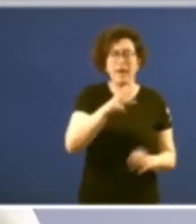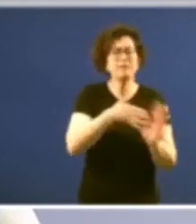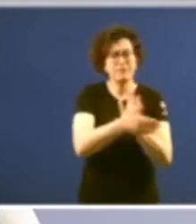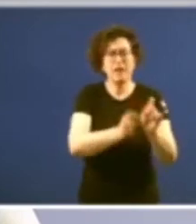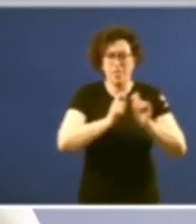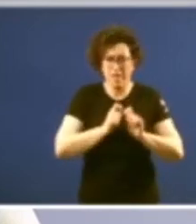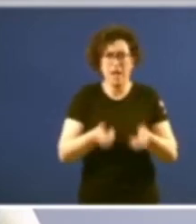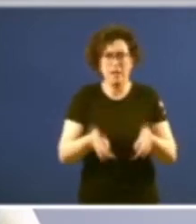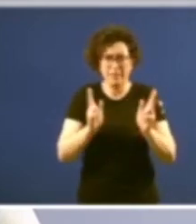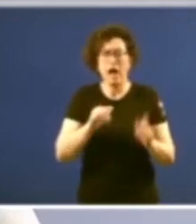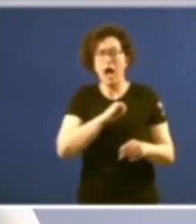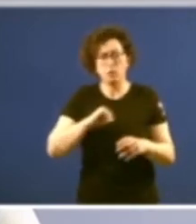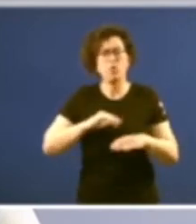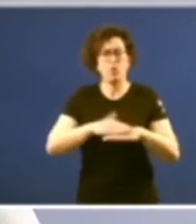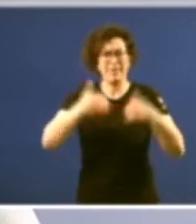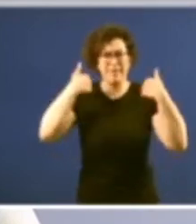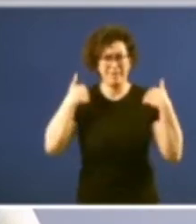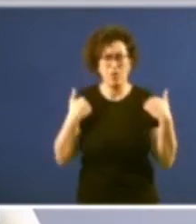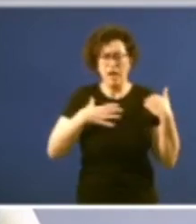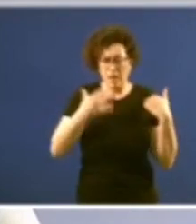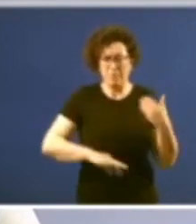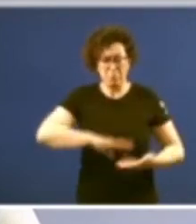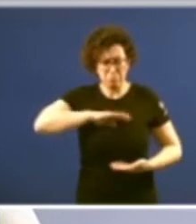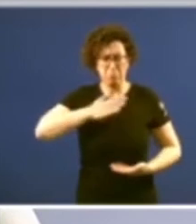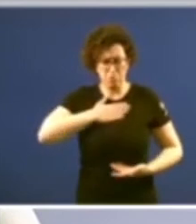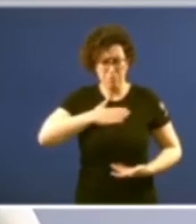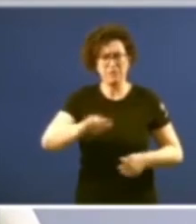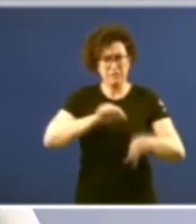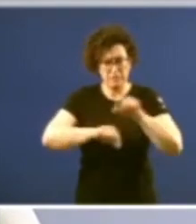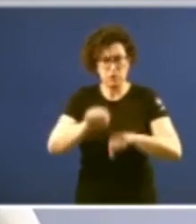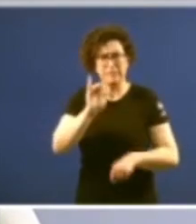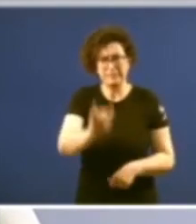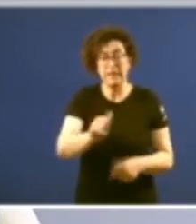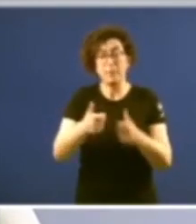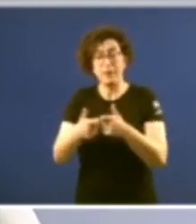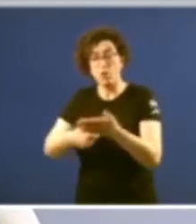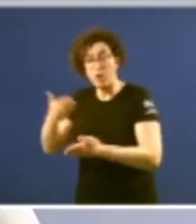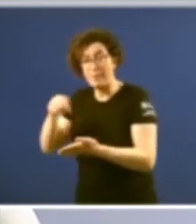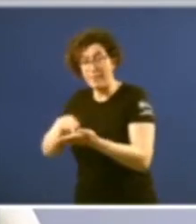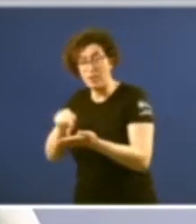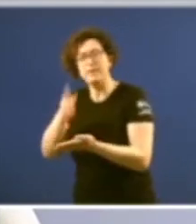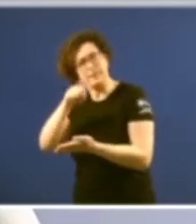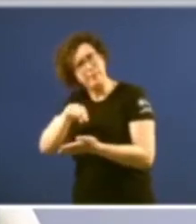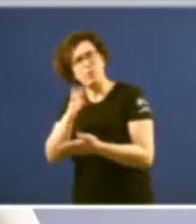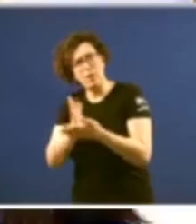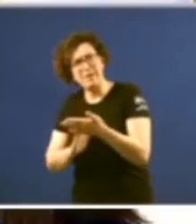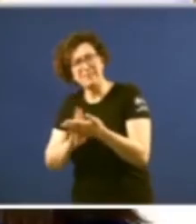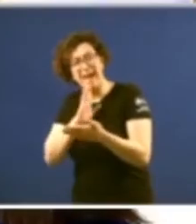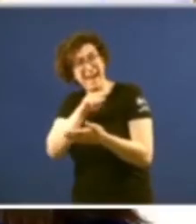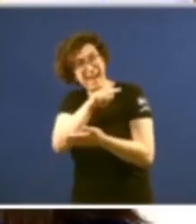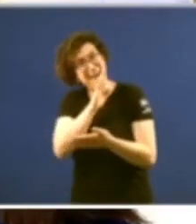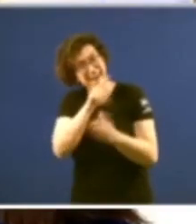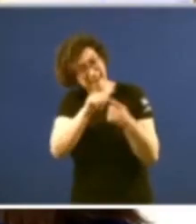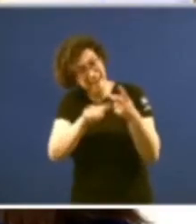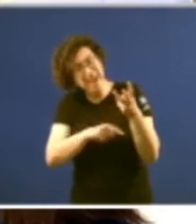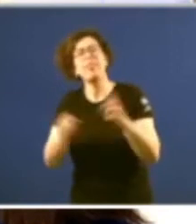suponía autogoberno capacidade de tomar decisións propias o jornalismo contribuí en certa medida a defender todo iso